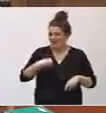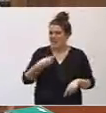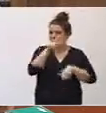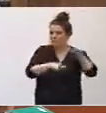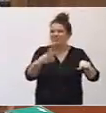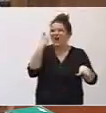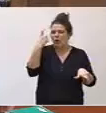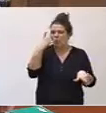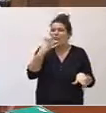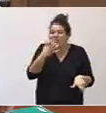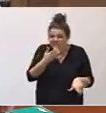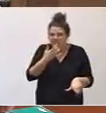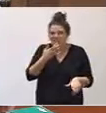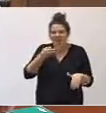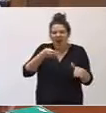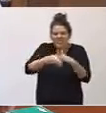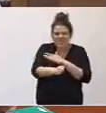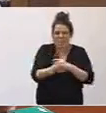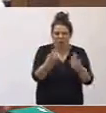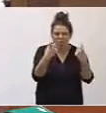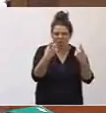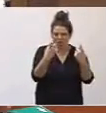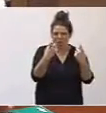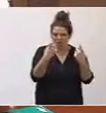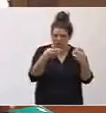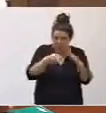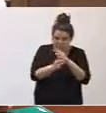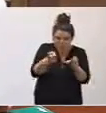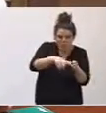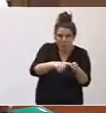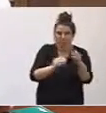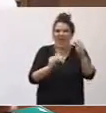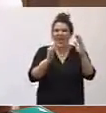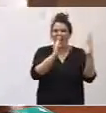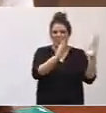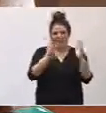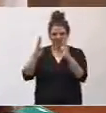cuando acceden a la educación en cada una de las etapas educativas. Gracias.